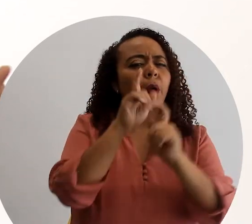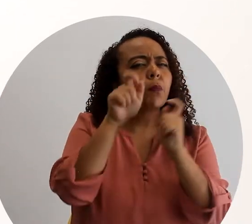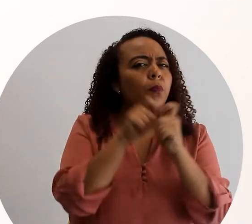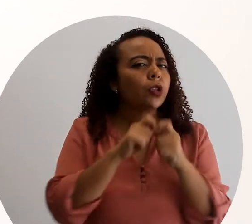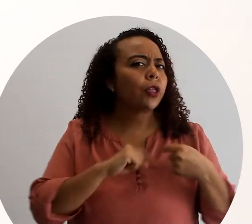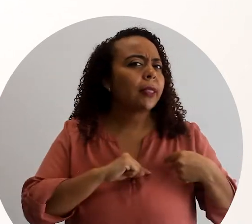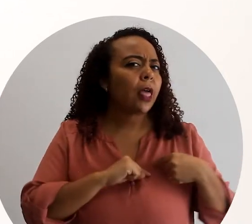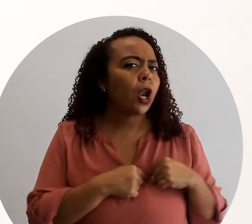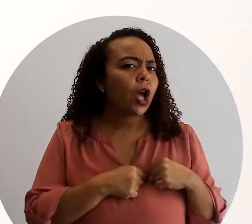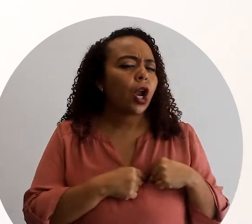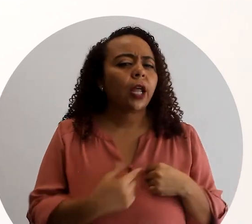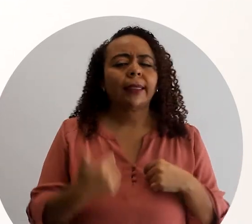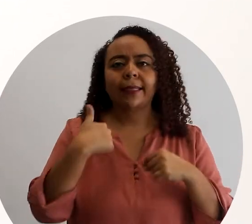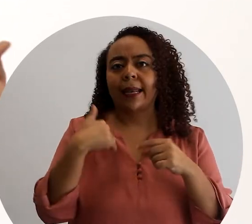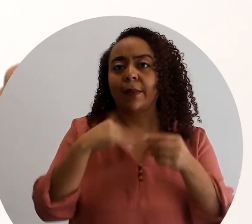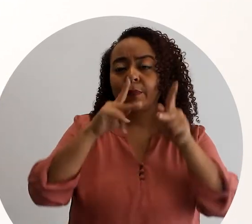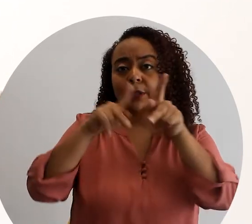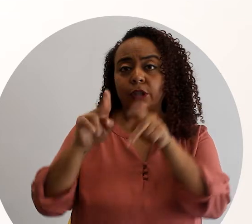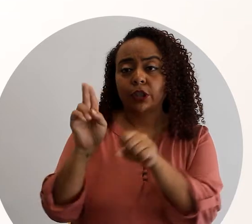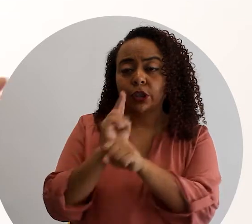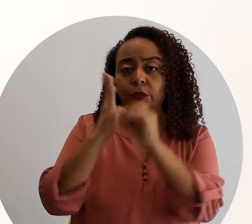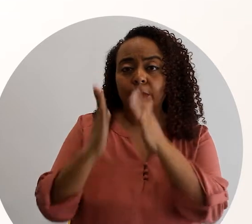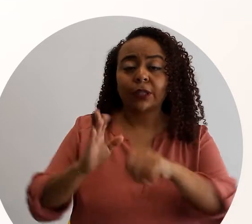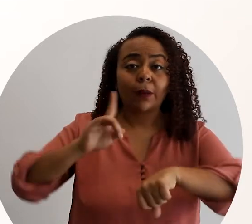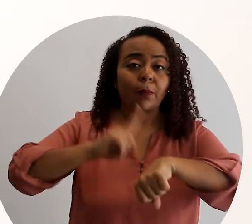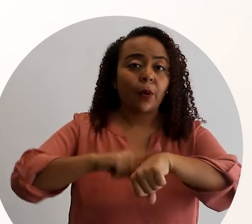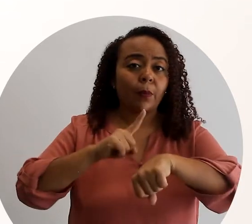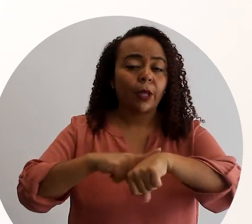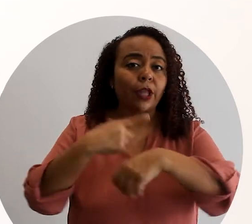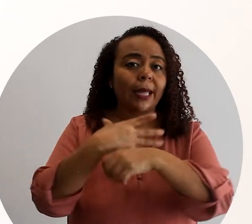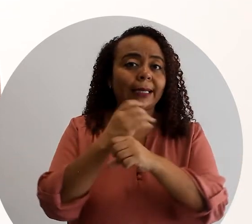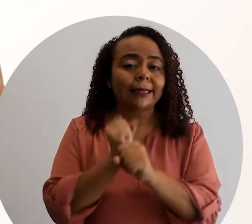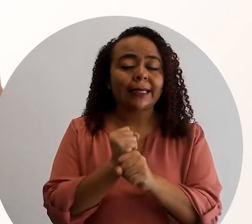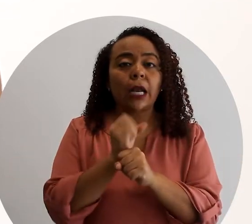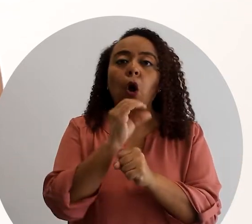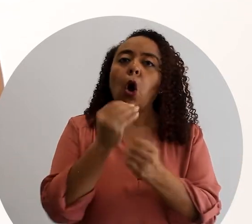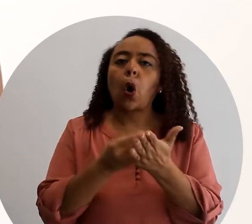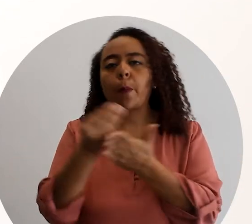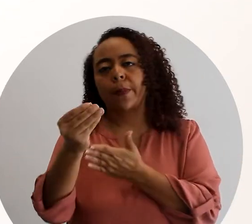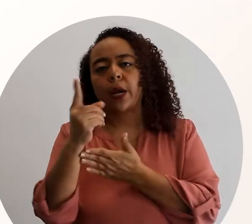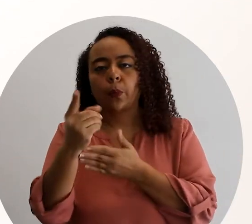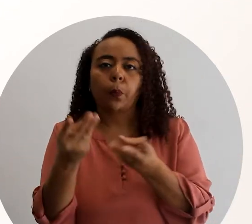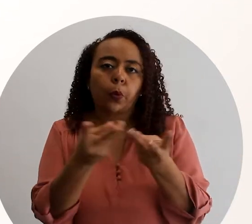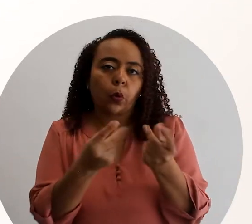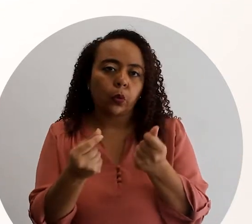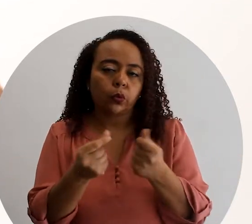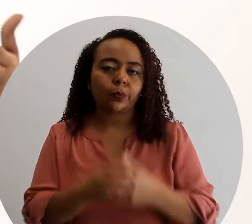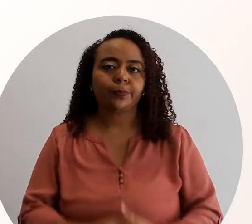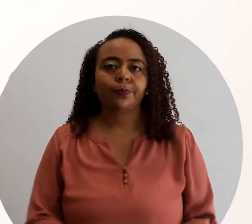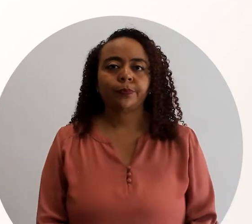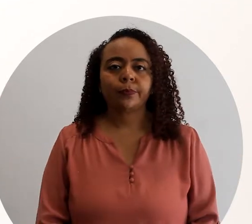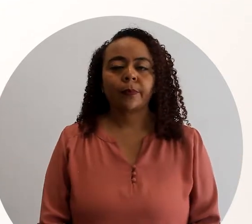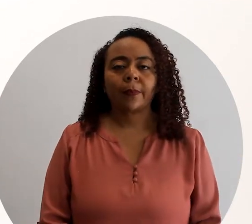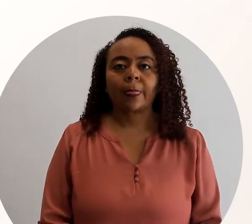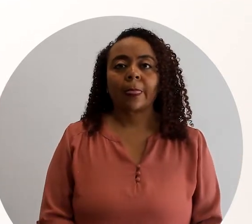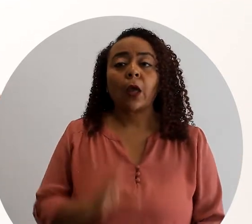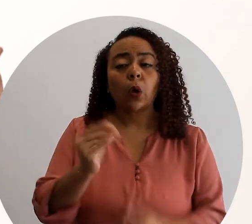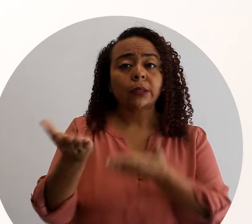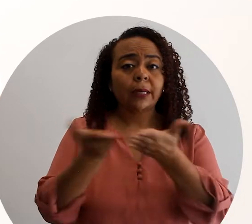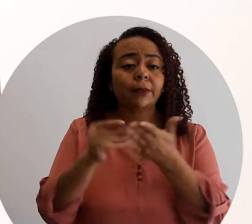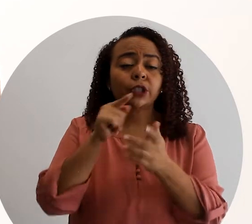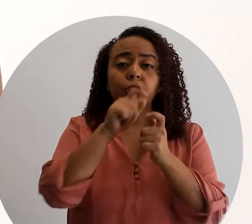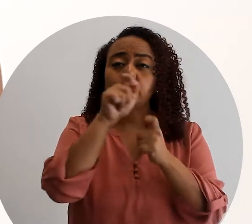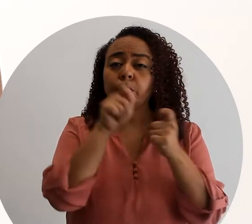hablamos sobre los puntos de dolor que tienen las personas consumidoras a la hora de pensar en adquirir un producto o las molestias